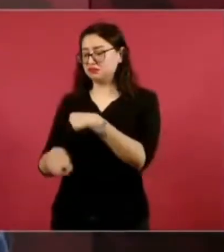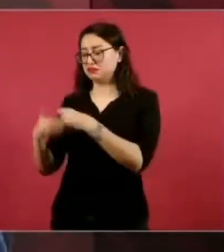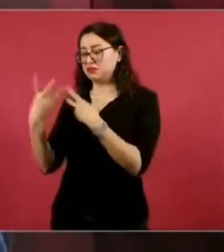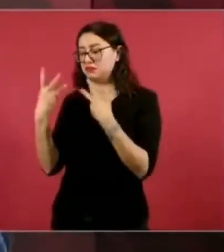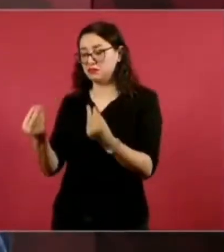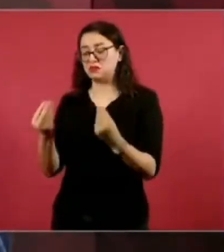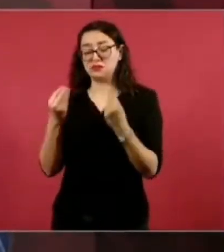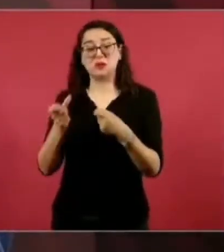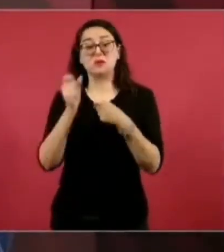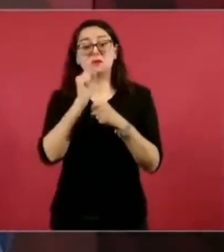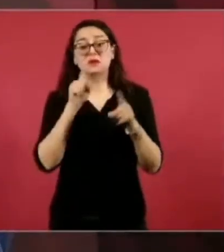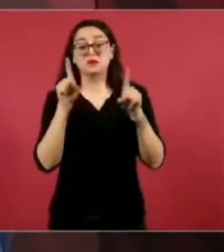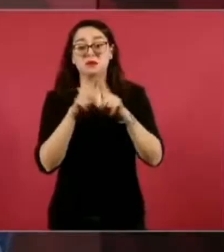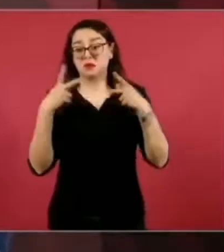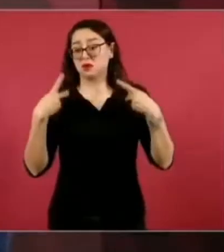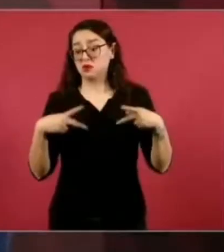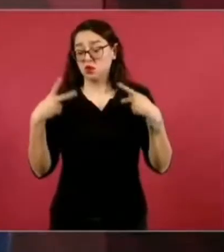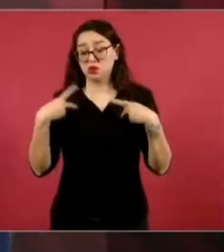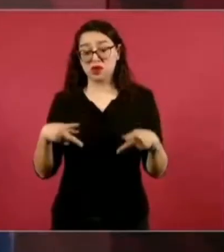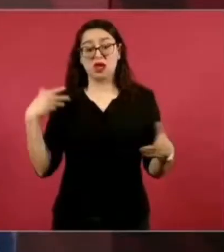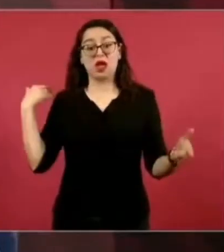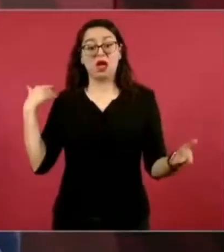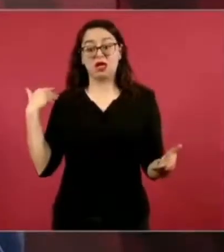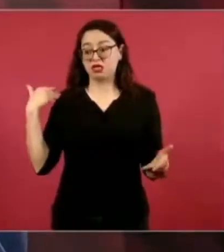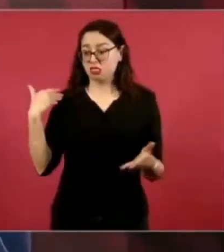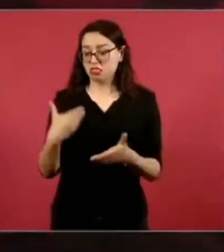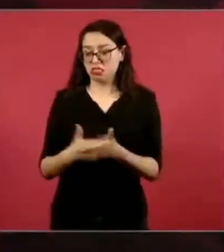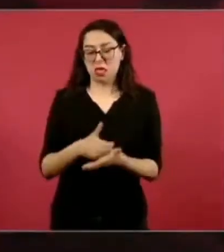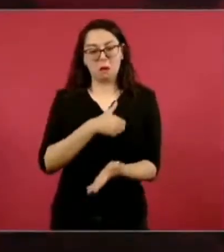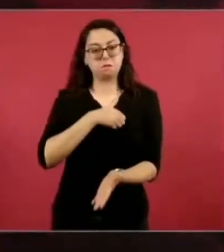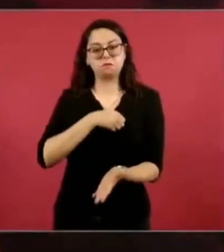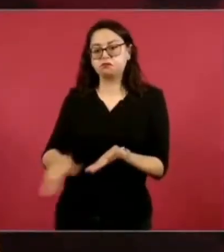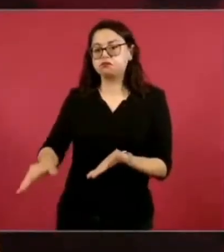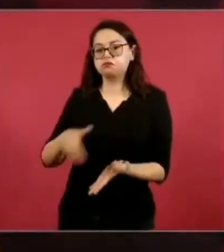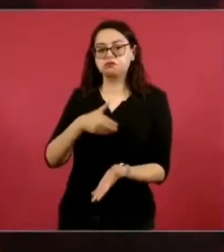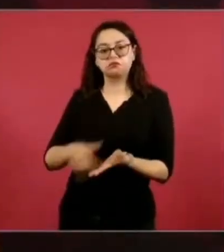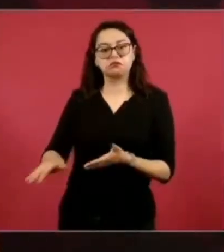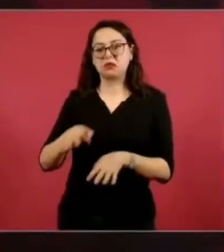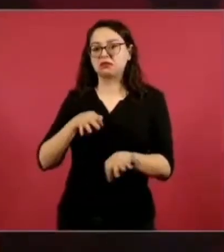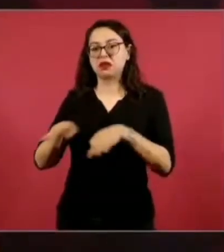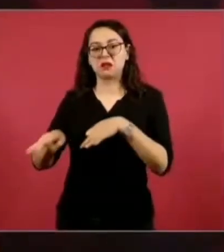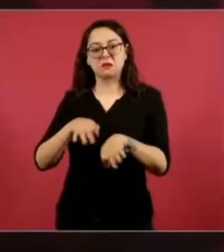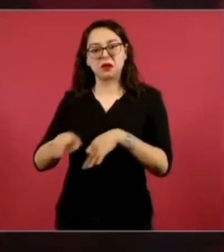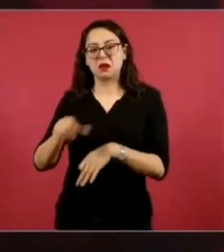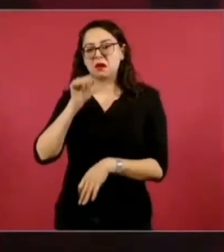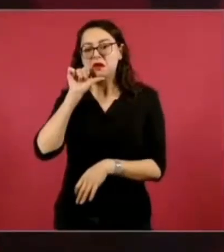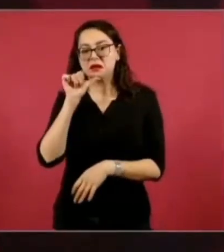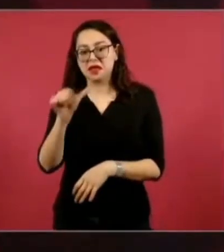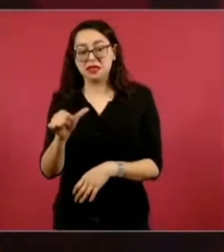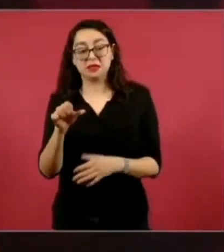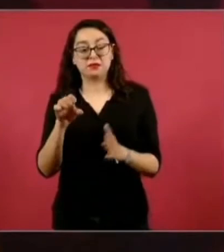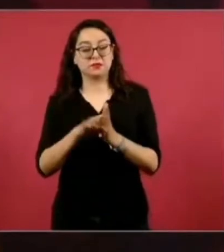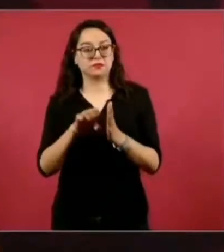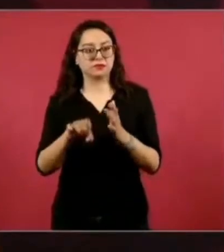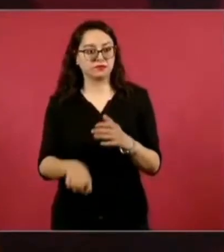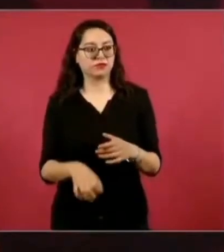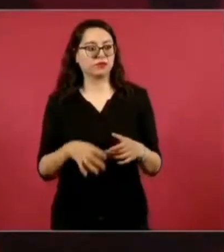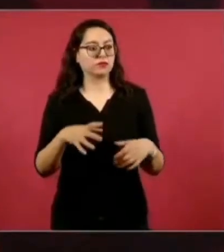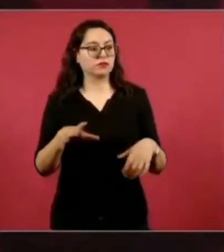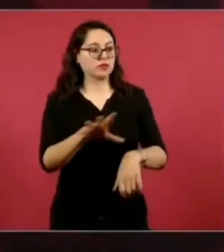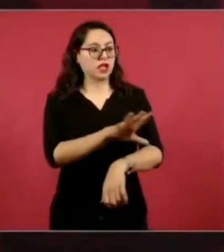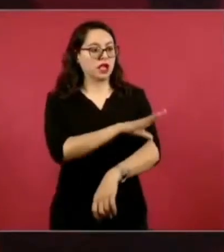en el sector eléctrico, en el sector